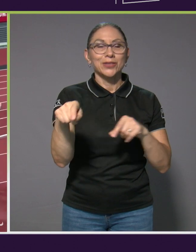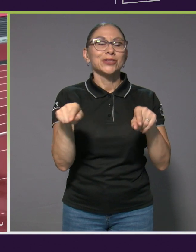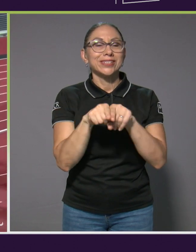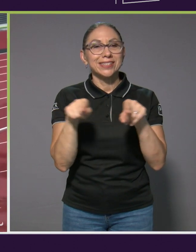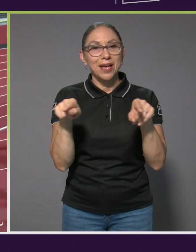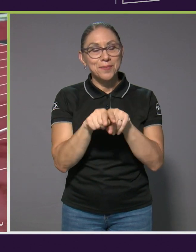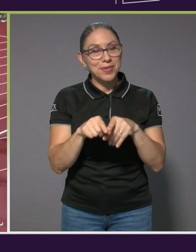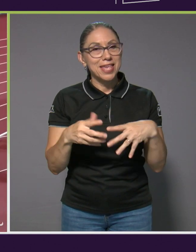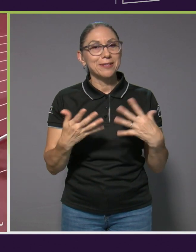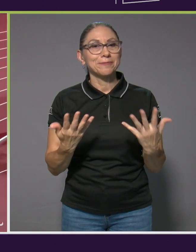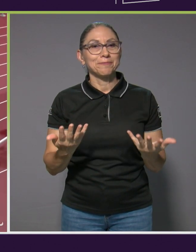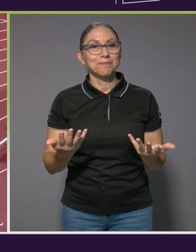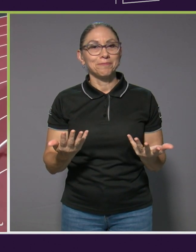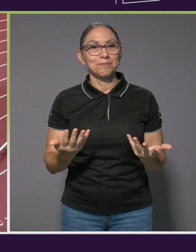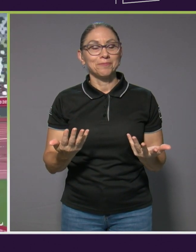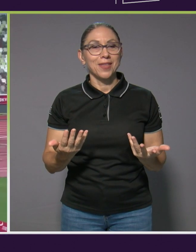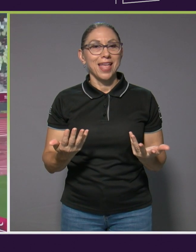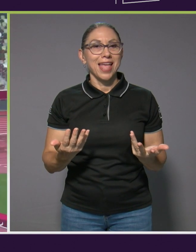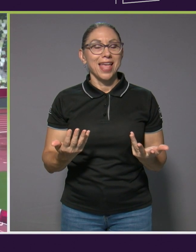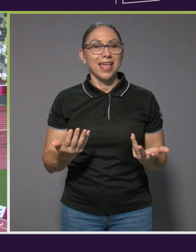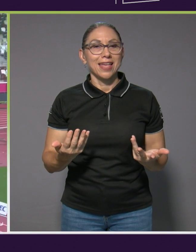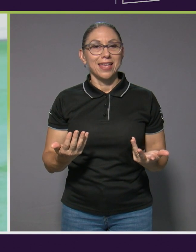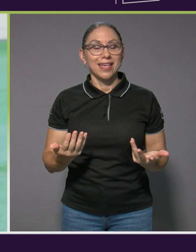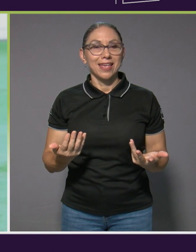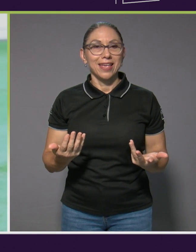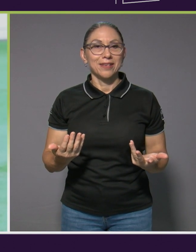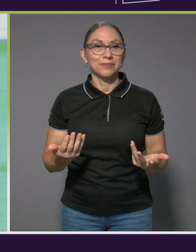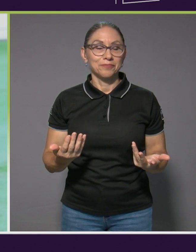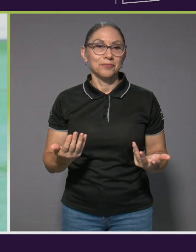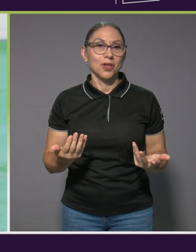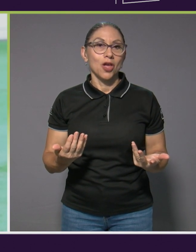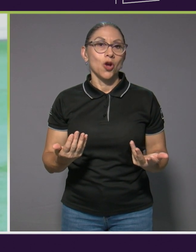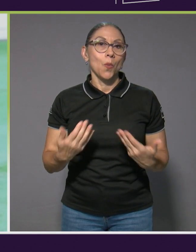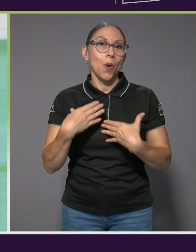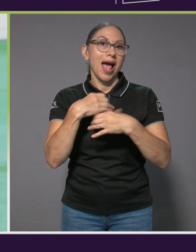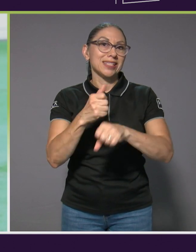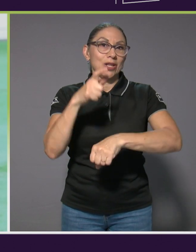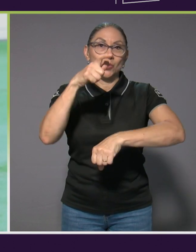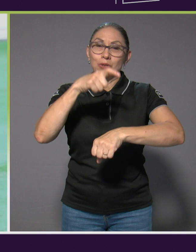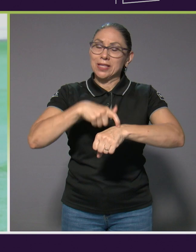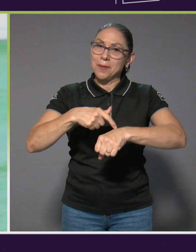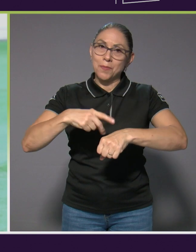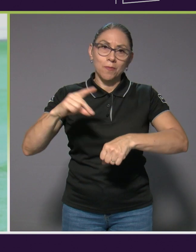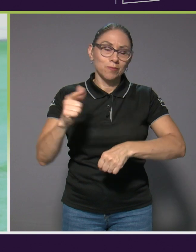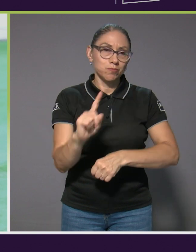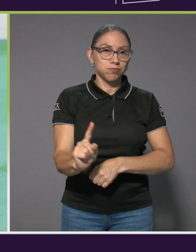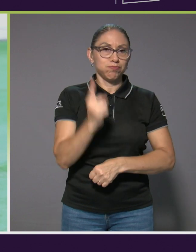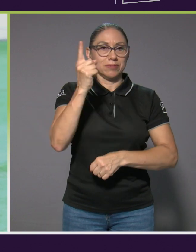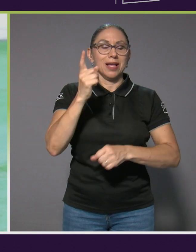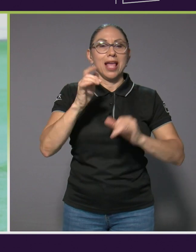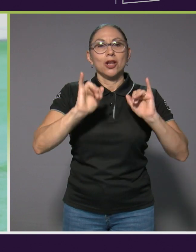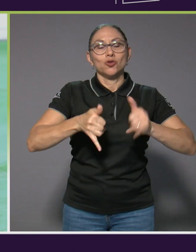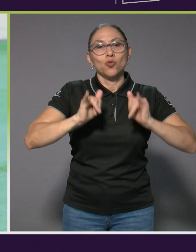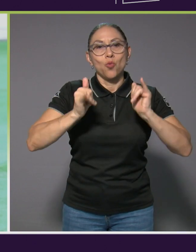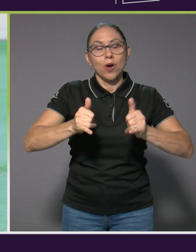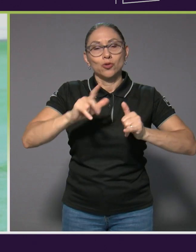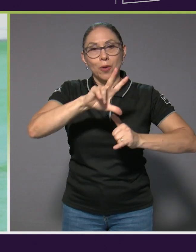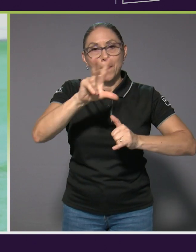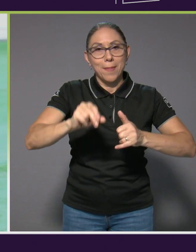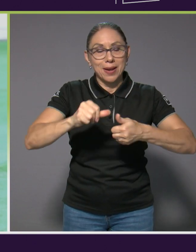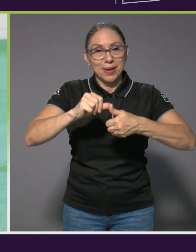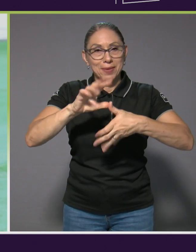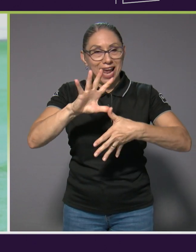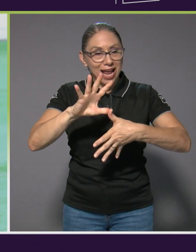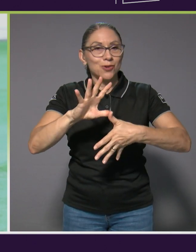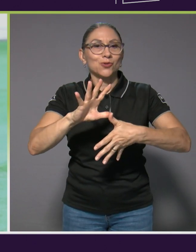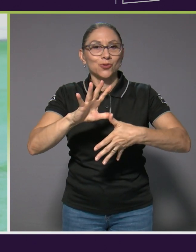un récord en los Juegos Panamericanos, que sería